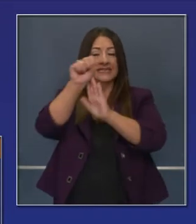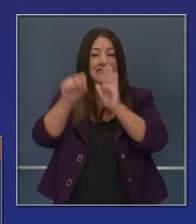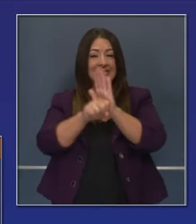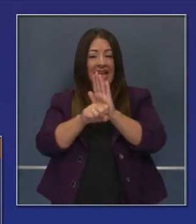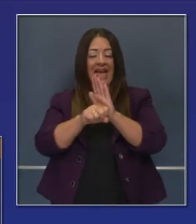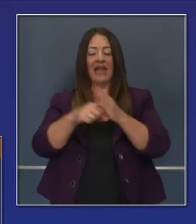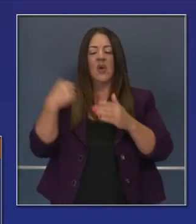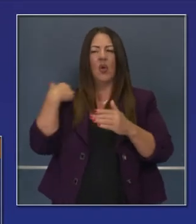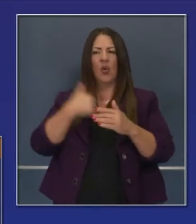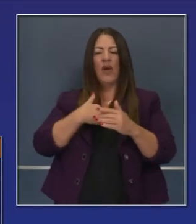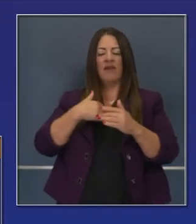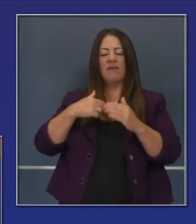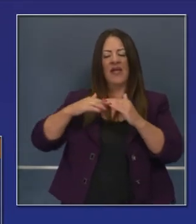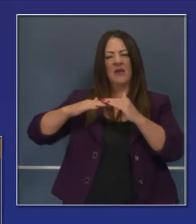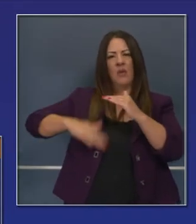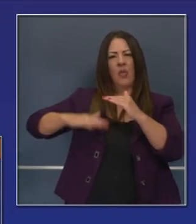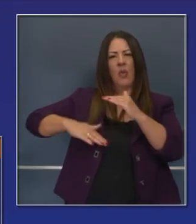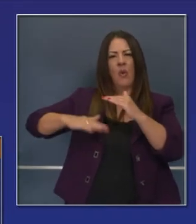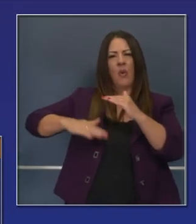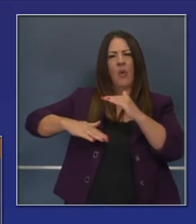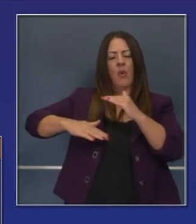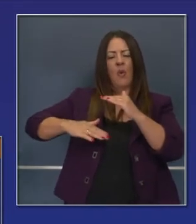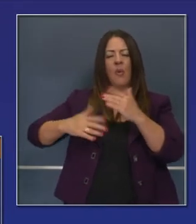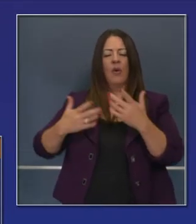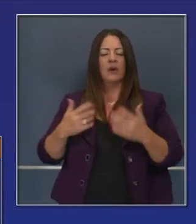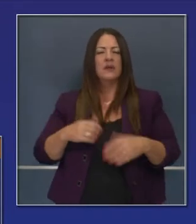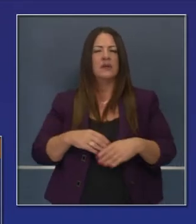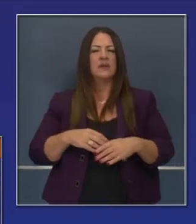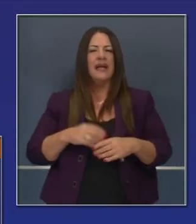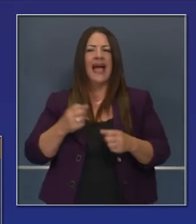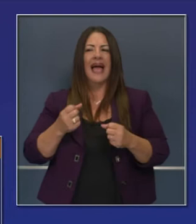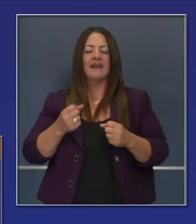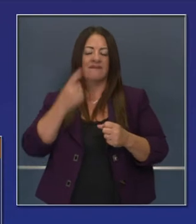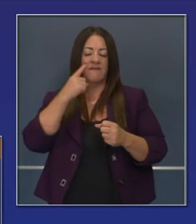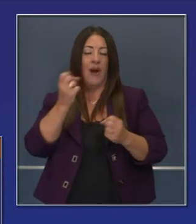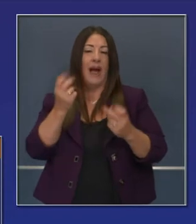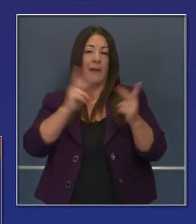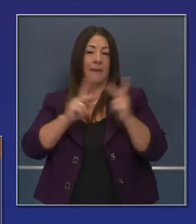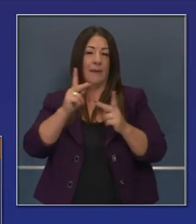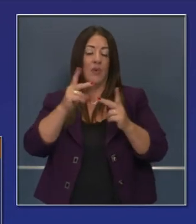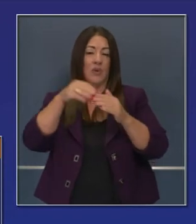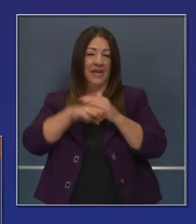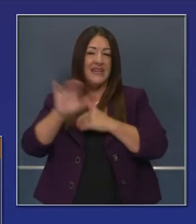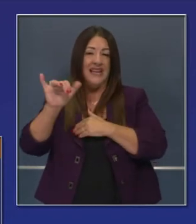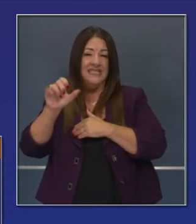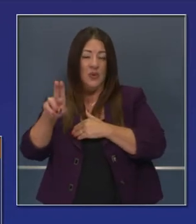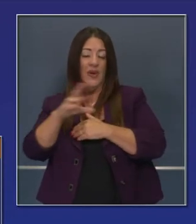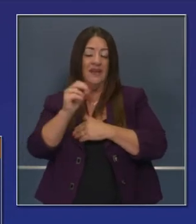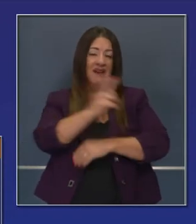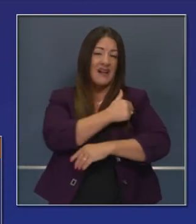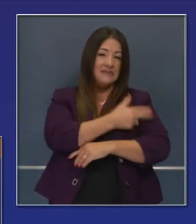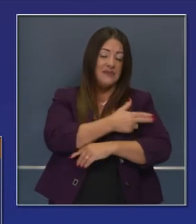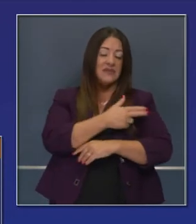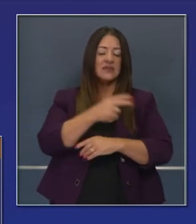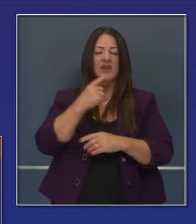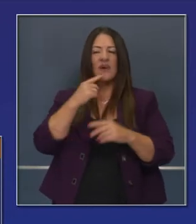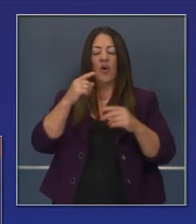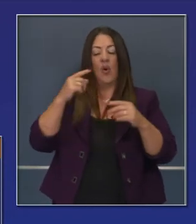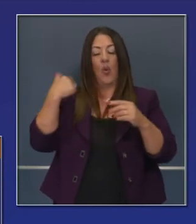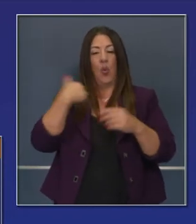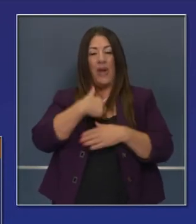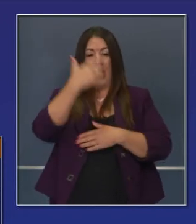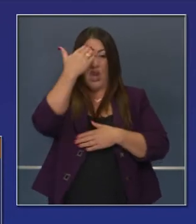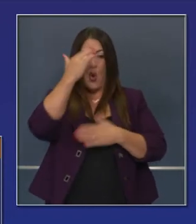del estado nos estamos manteniendo bastante estables sobre el número de admisiones en unidades de cuidados intensivos y hospitales.